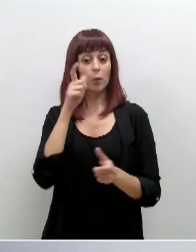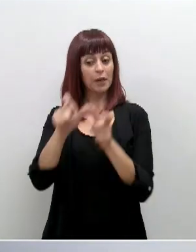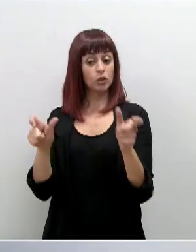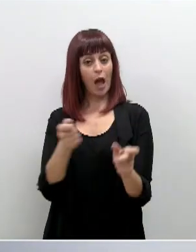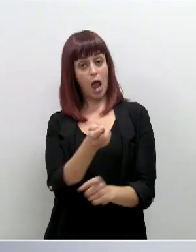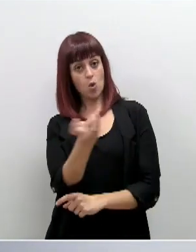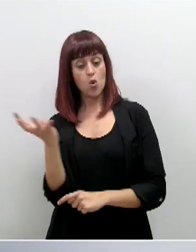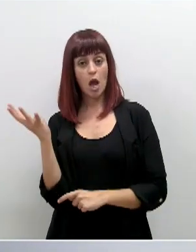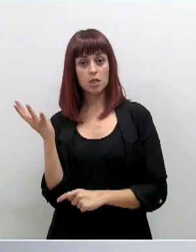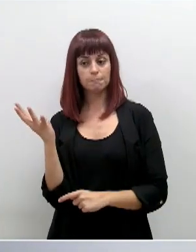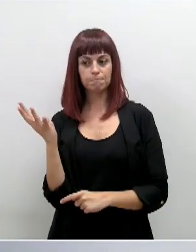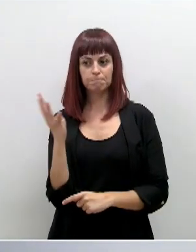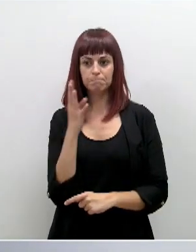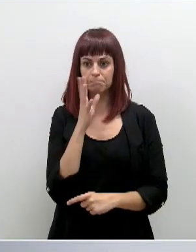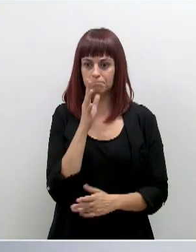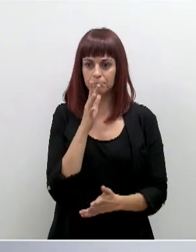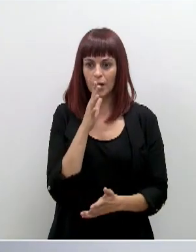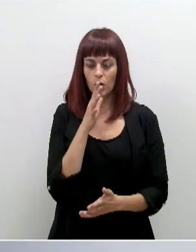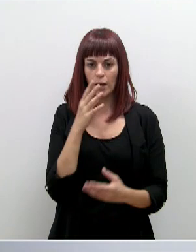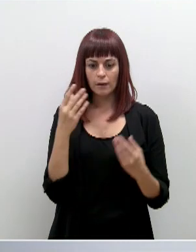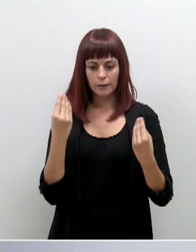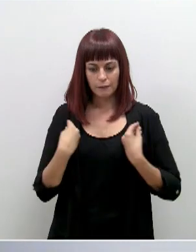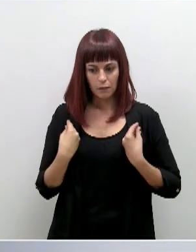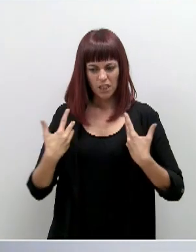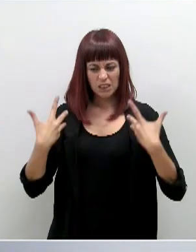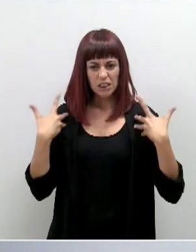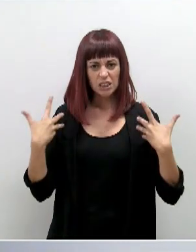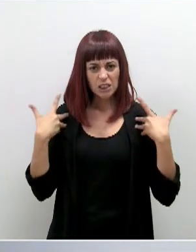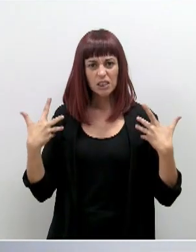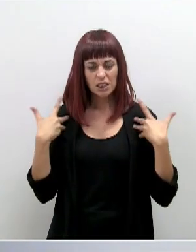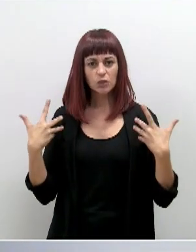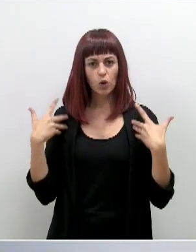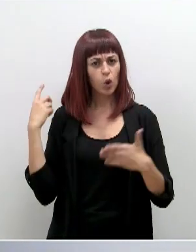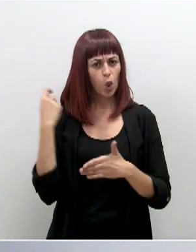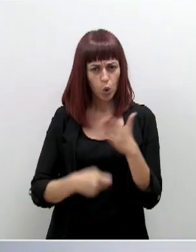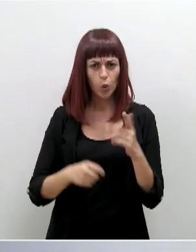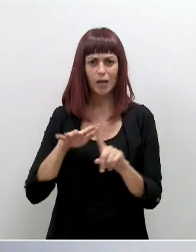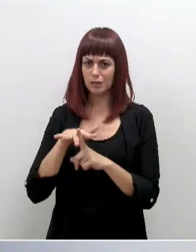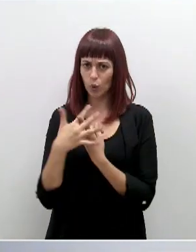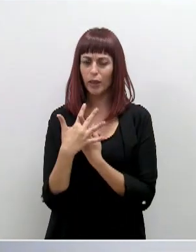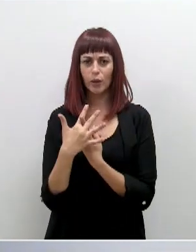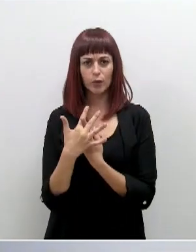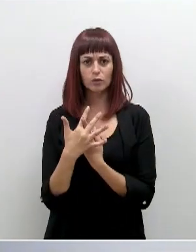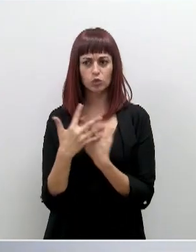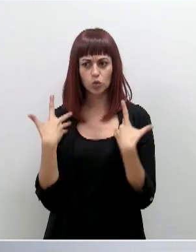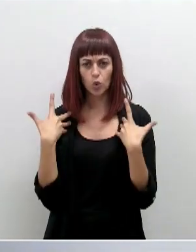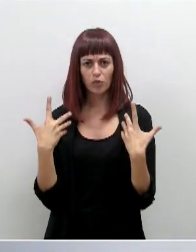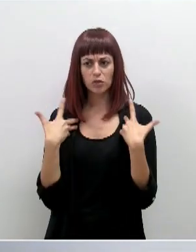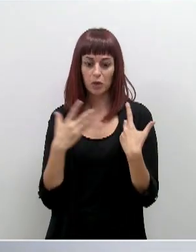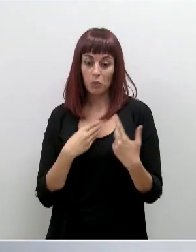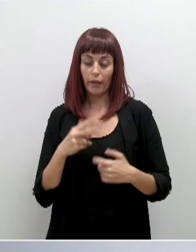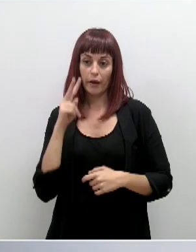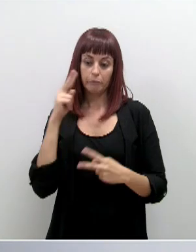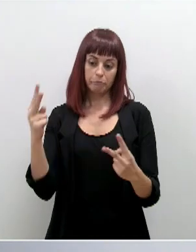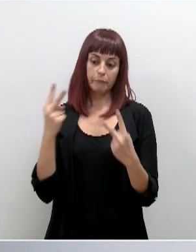que estén viviendo con esfuerzo, sacrificio y dureza esta situación y puedan haber visto